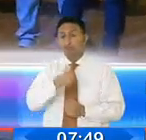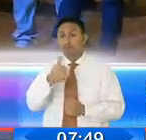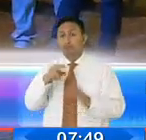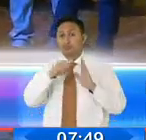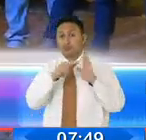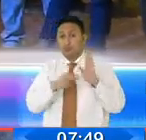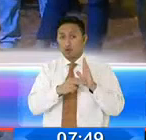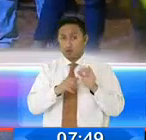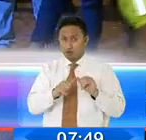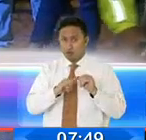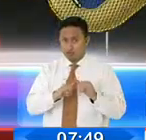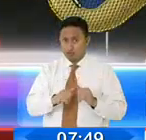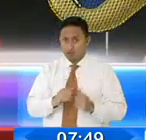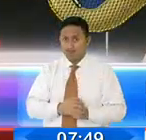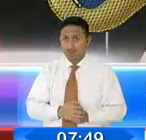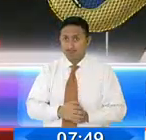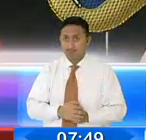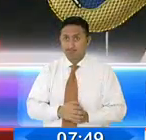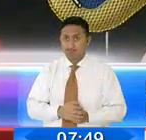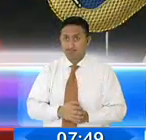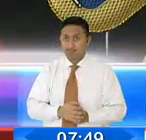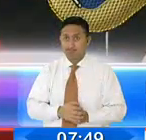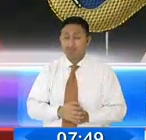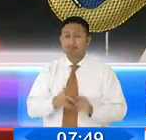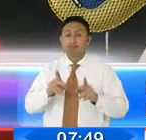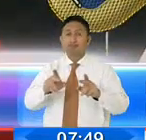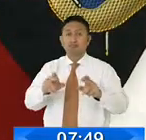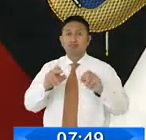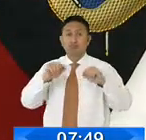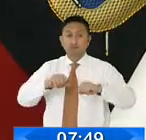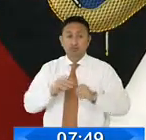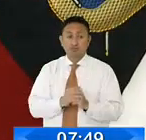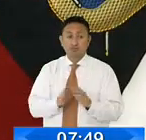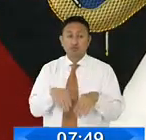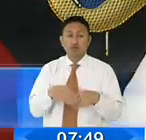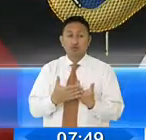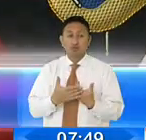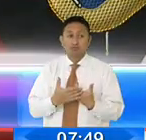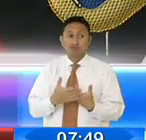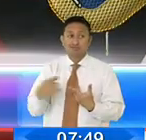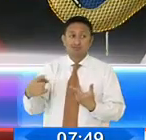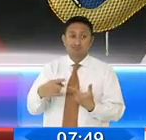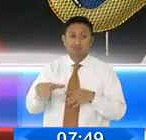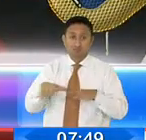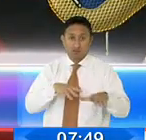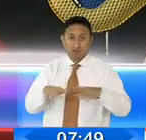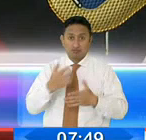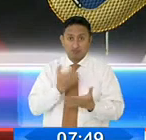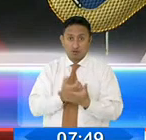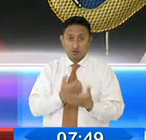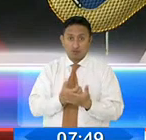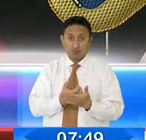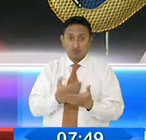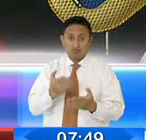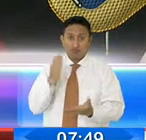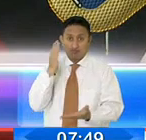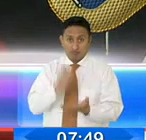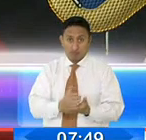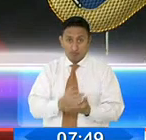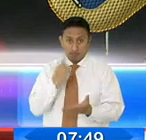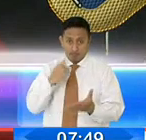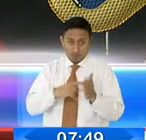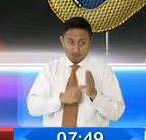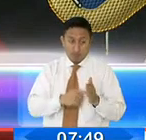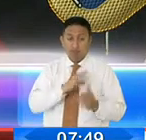que aún permanecen vigentes. Las licencias para establecimientos y que generan actividades económicas están suspendidas. Esto